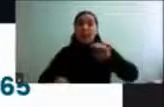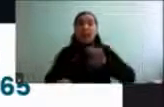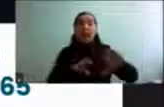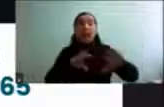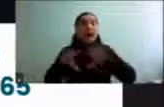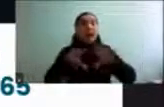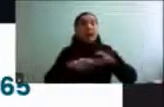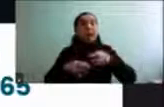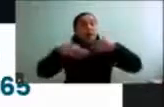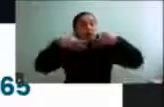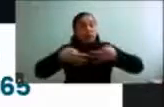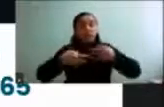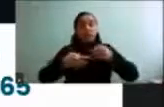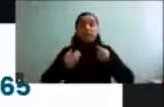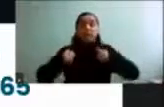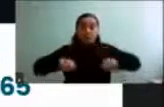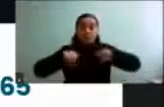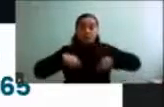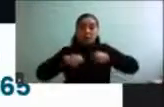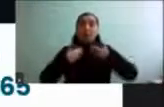y sin tanto gasto energético.